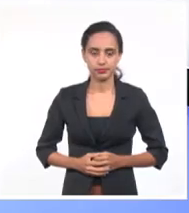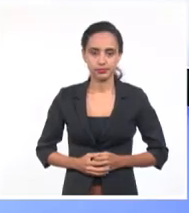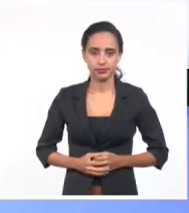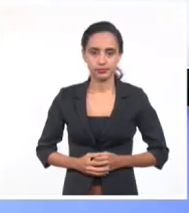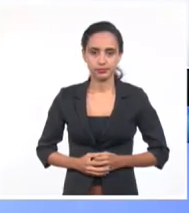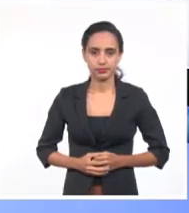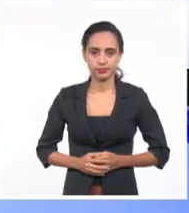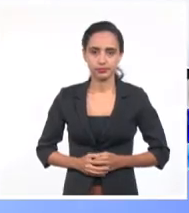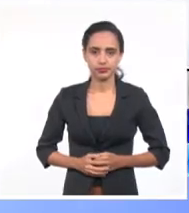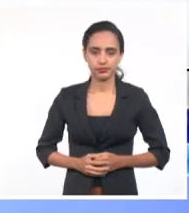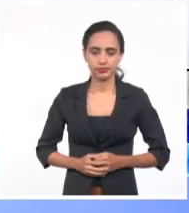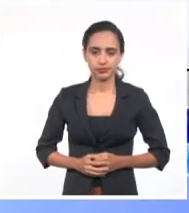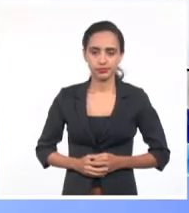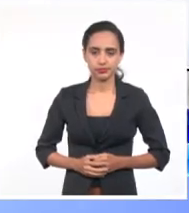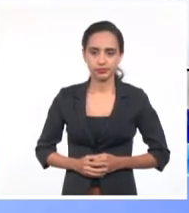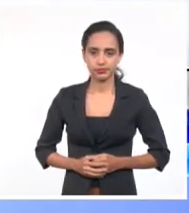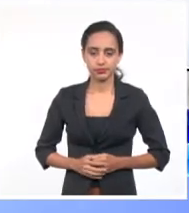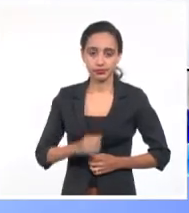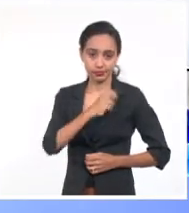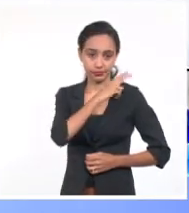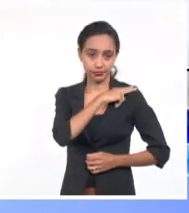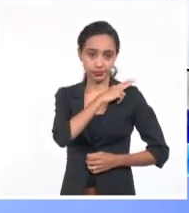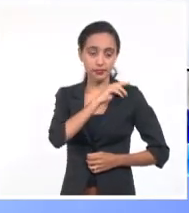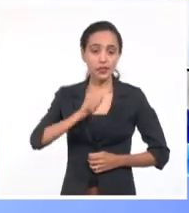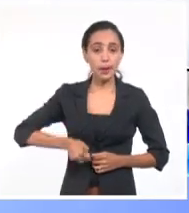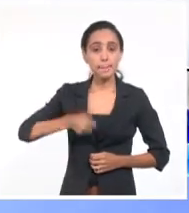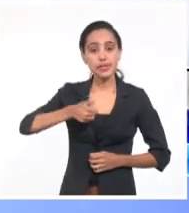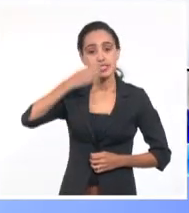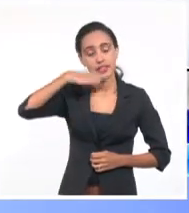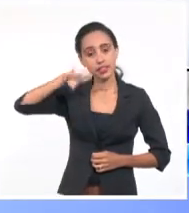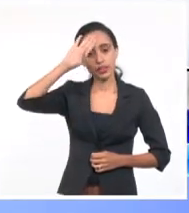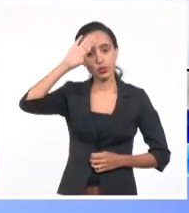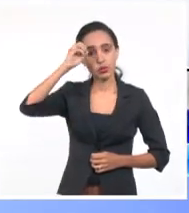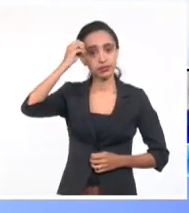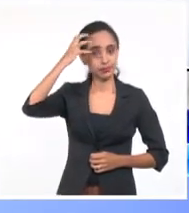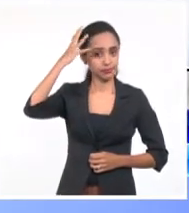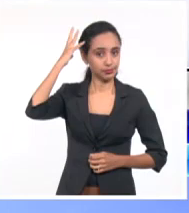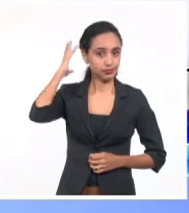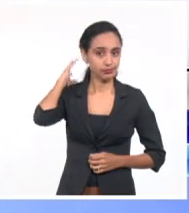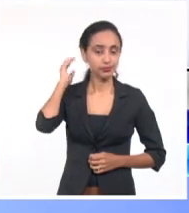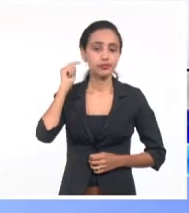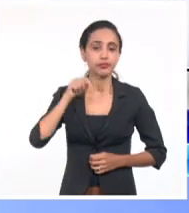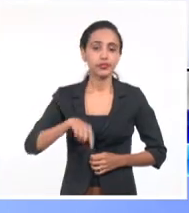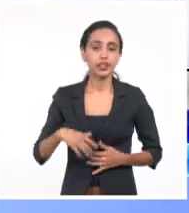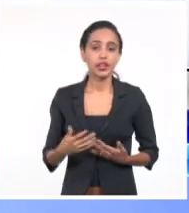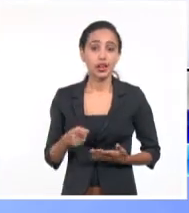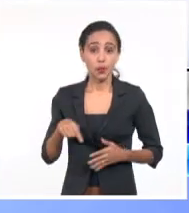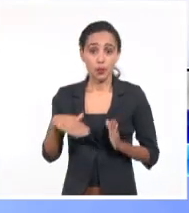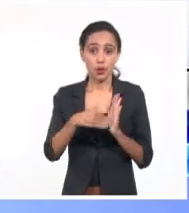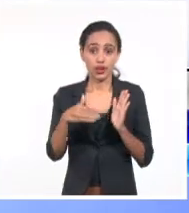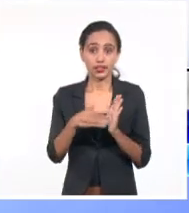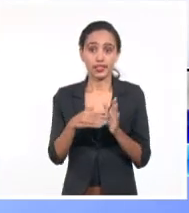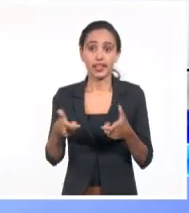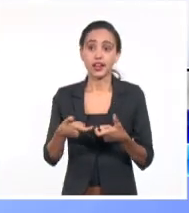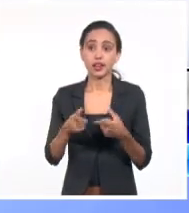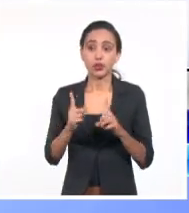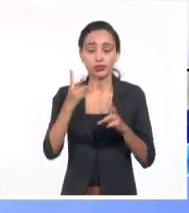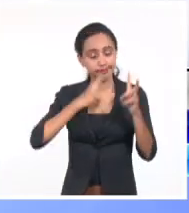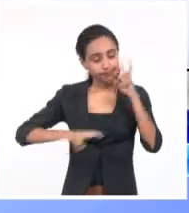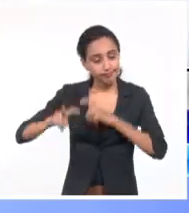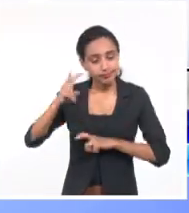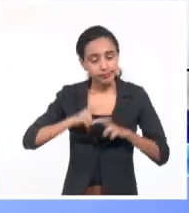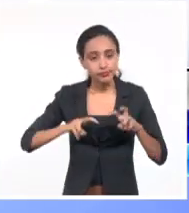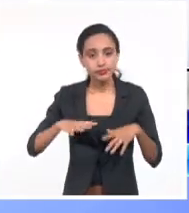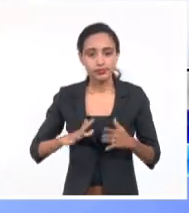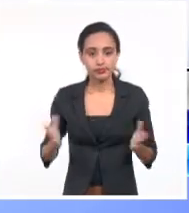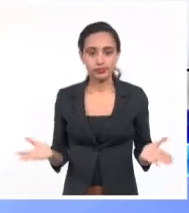El primer secretario del Comité Central del Partido y Presidente de la República, Miguel Díaz Canel Bermúdez, encabezó esta tarde la reunión de chequeo a la marcha